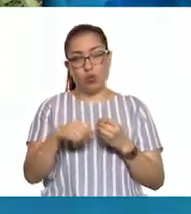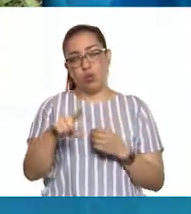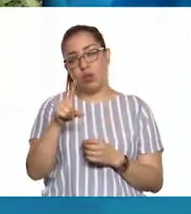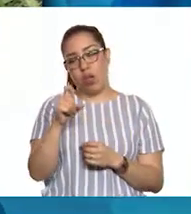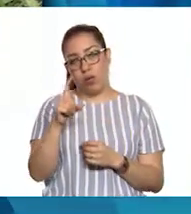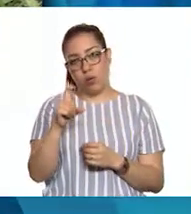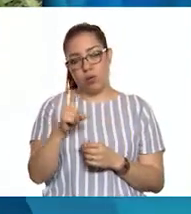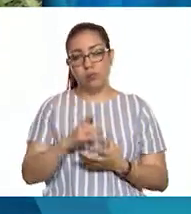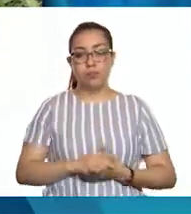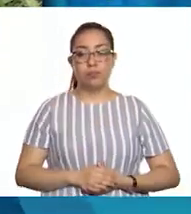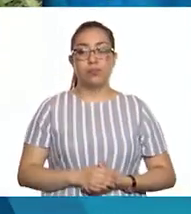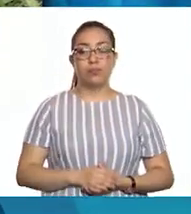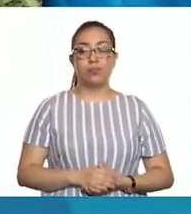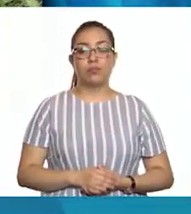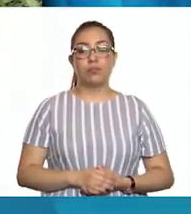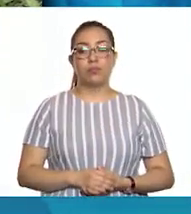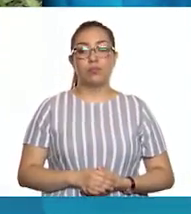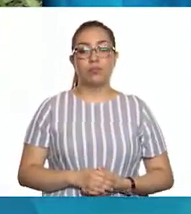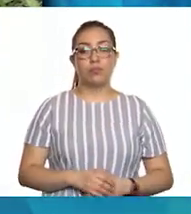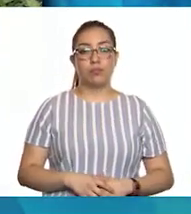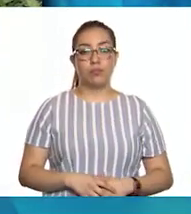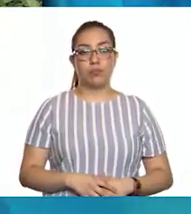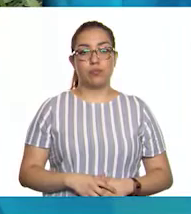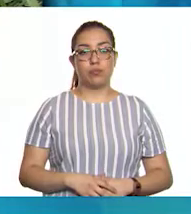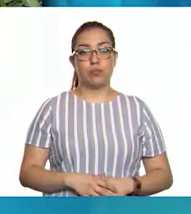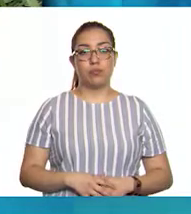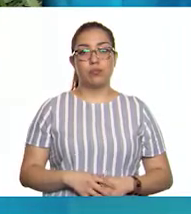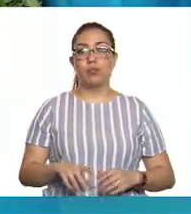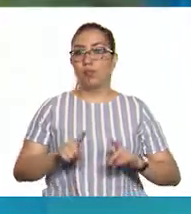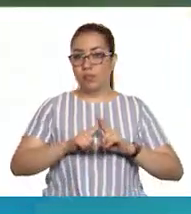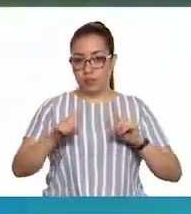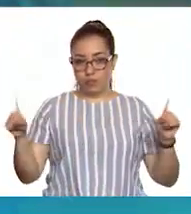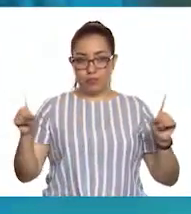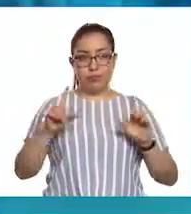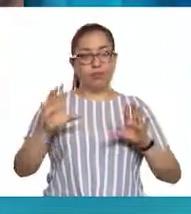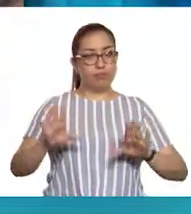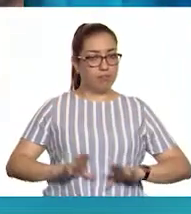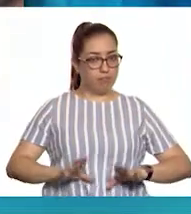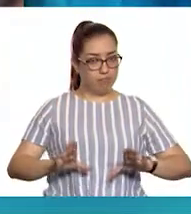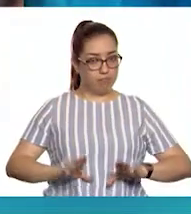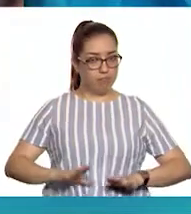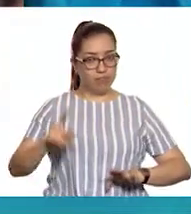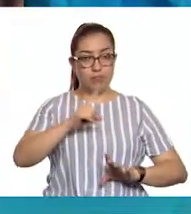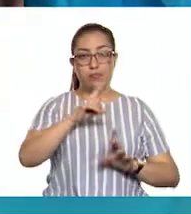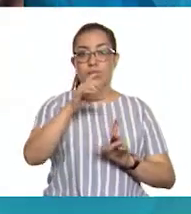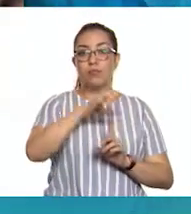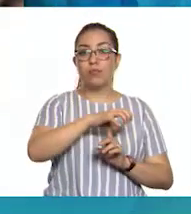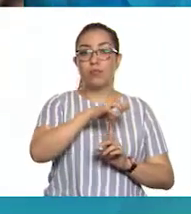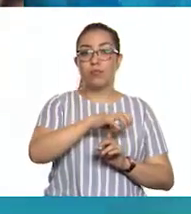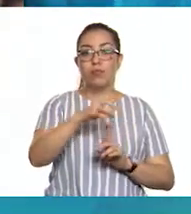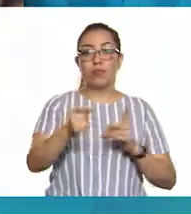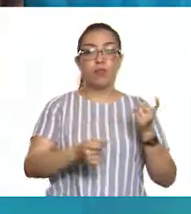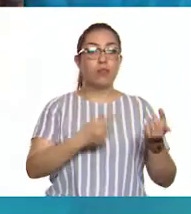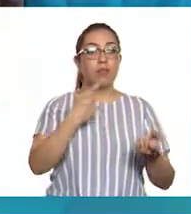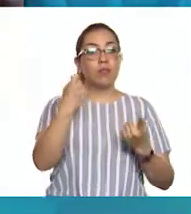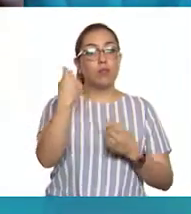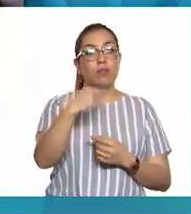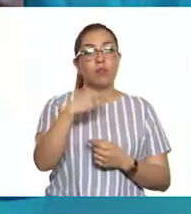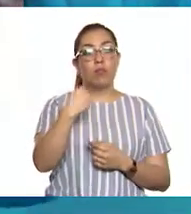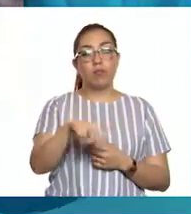Ah, muy bien. Fíjate, otra característica de los hongos que podemos mencionar es que existen organismos saprófitos,